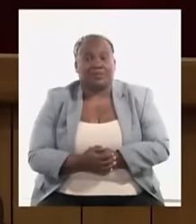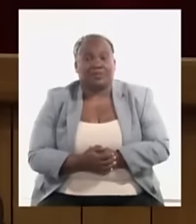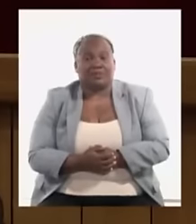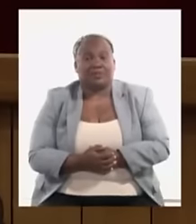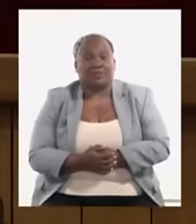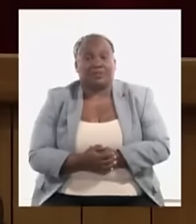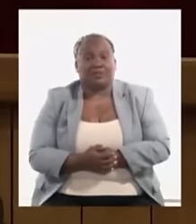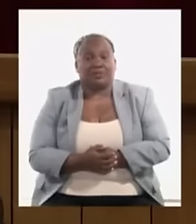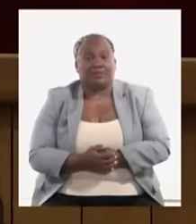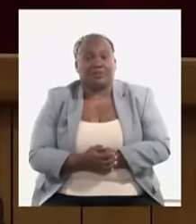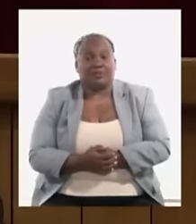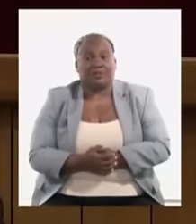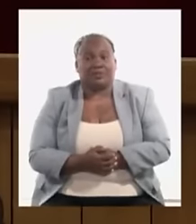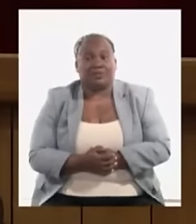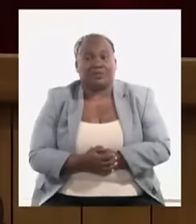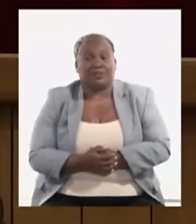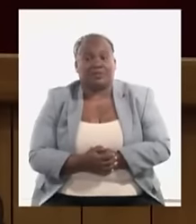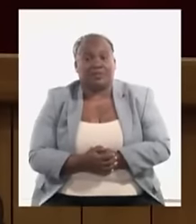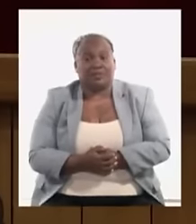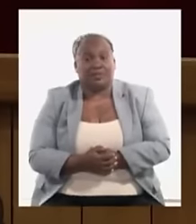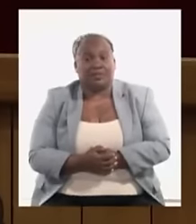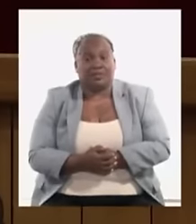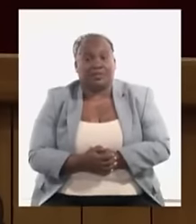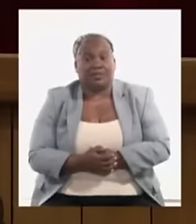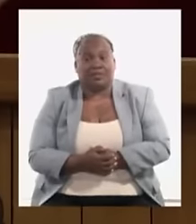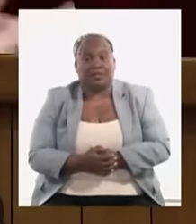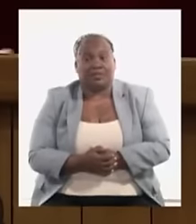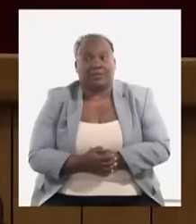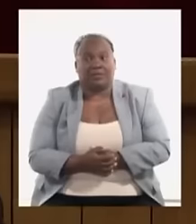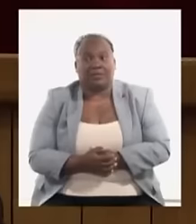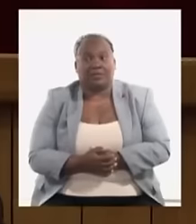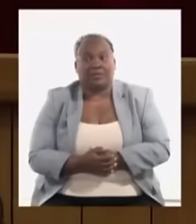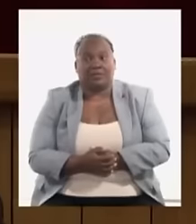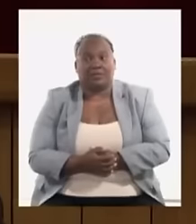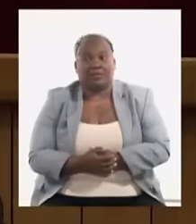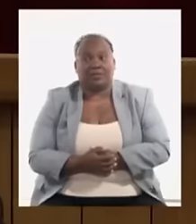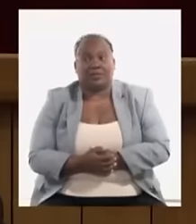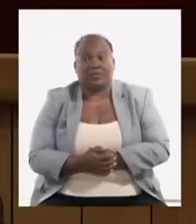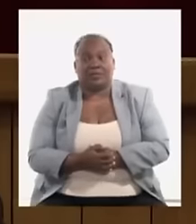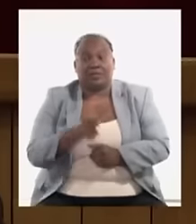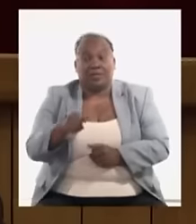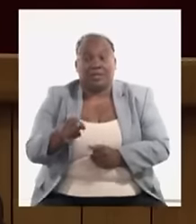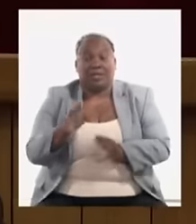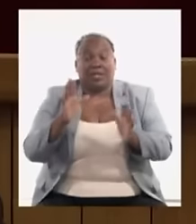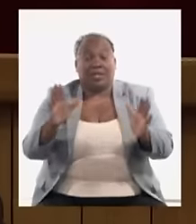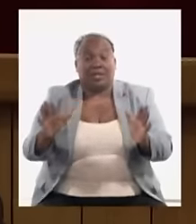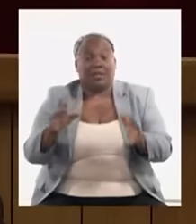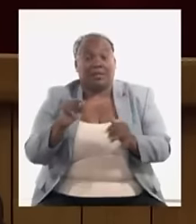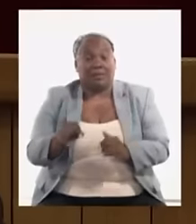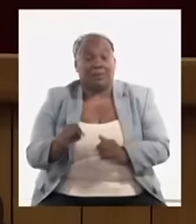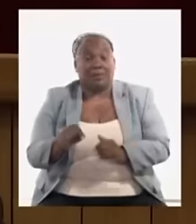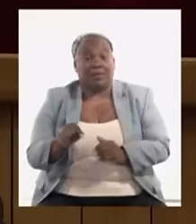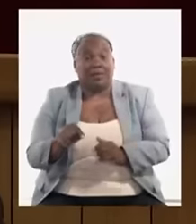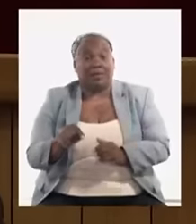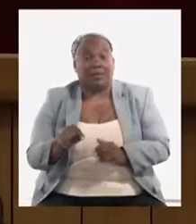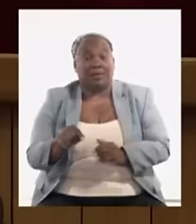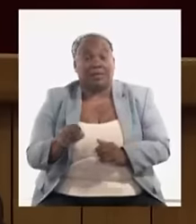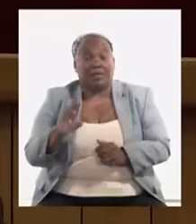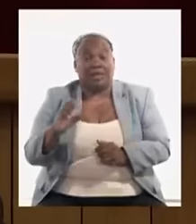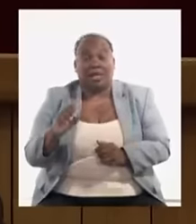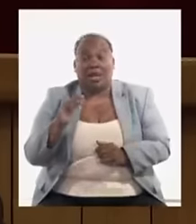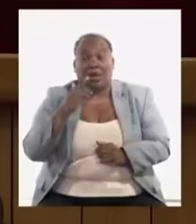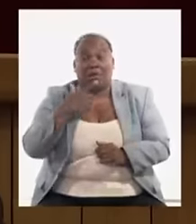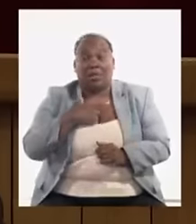los salideros pero que también hay una política más que recaudativa con estas medidas que sea una política